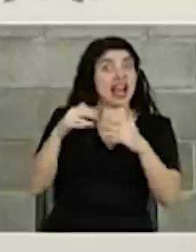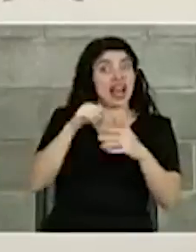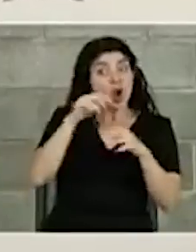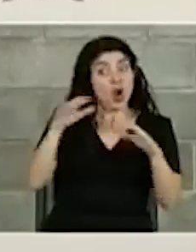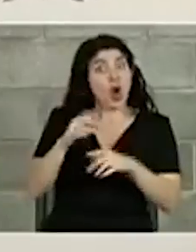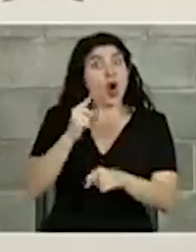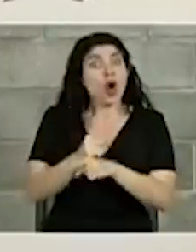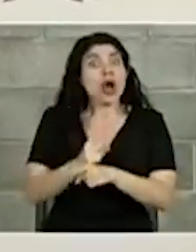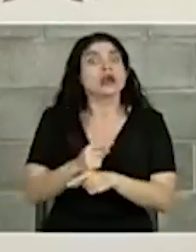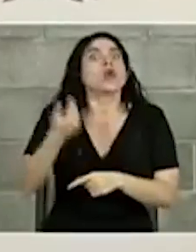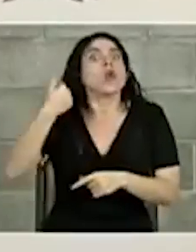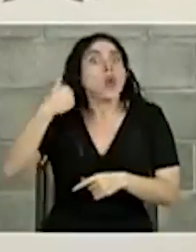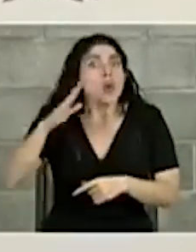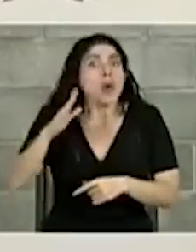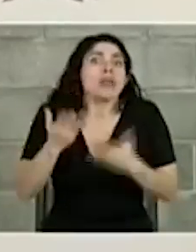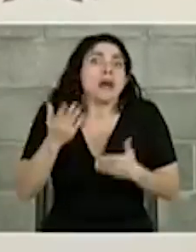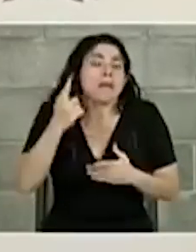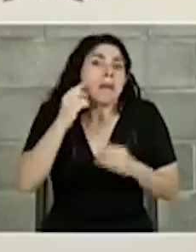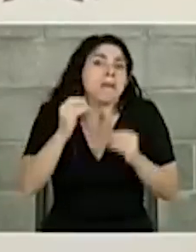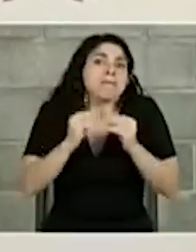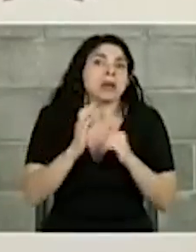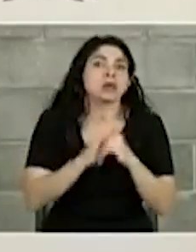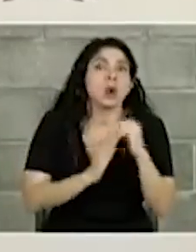correcto pudo haber sido muy cómodo